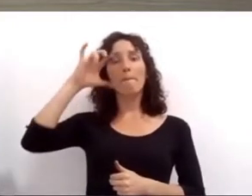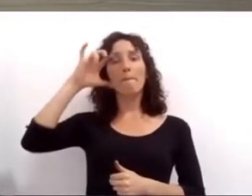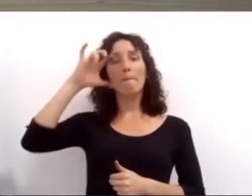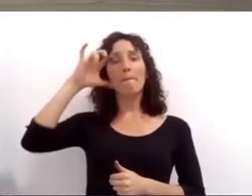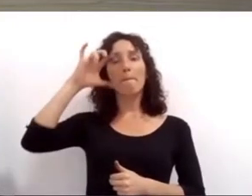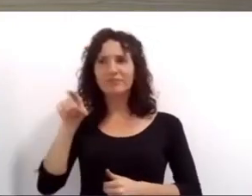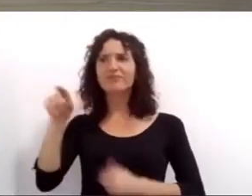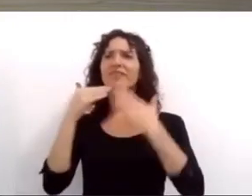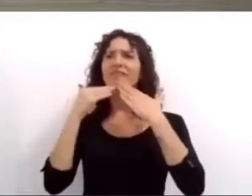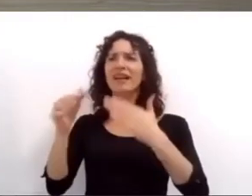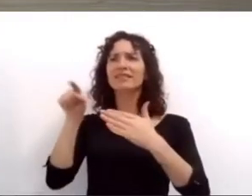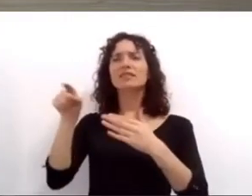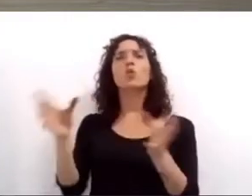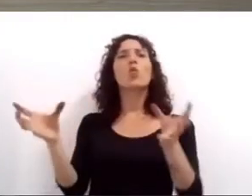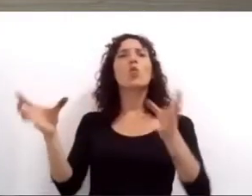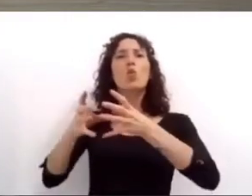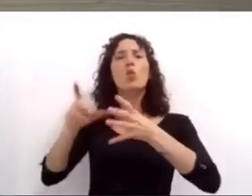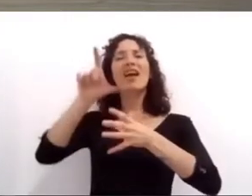colectivo